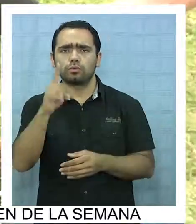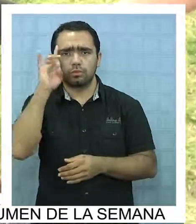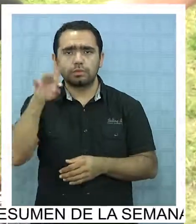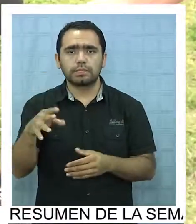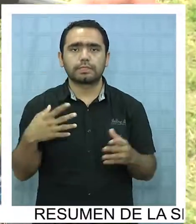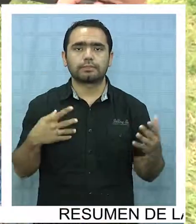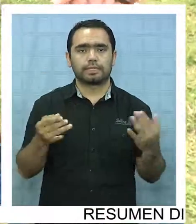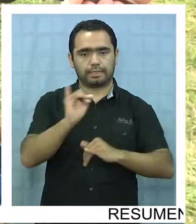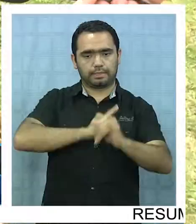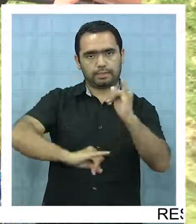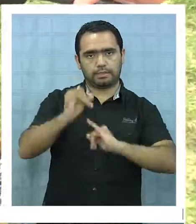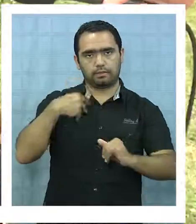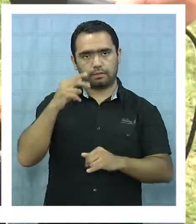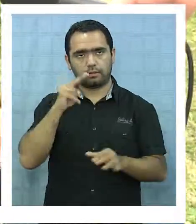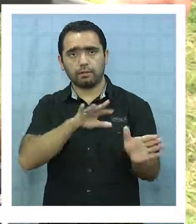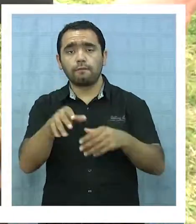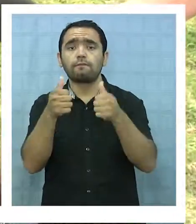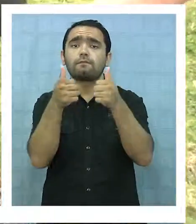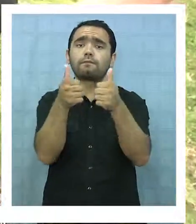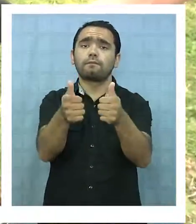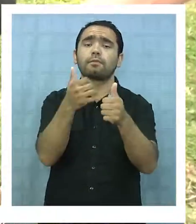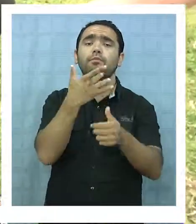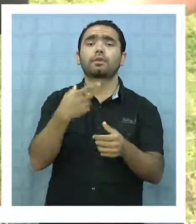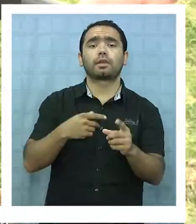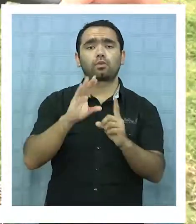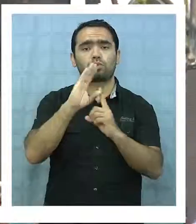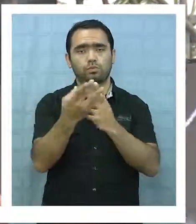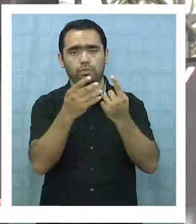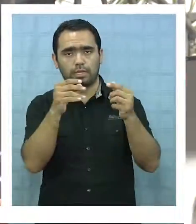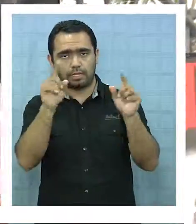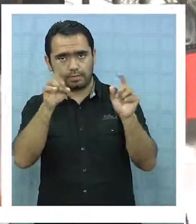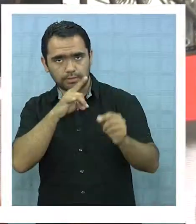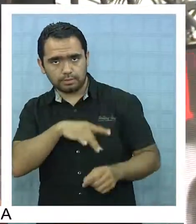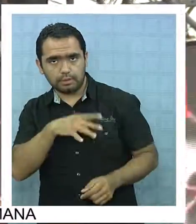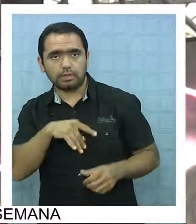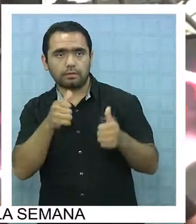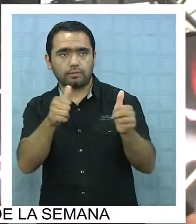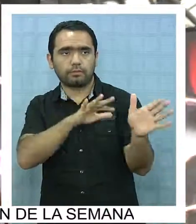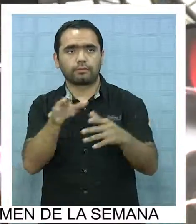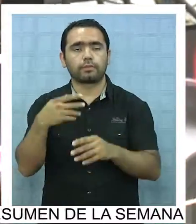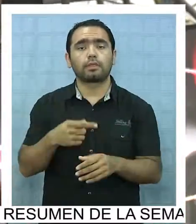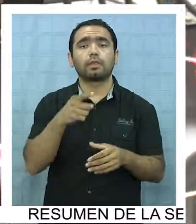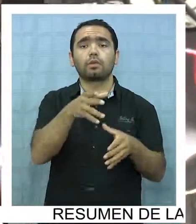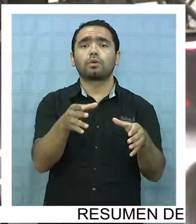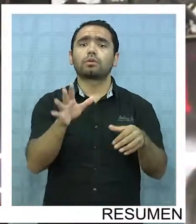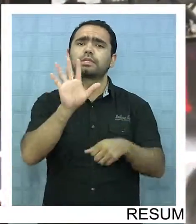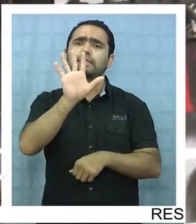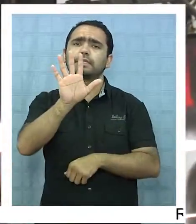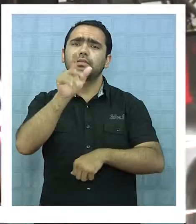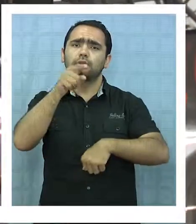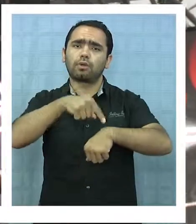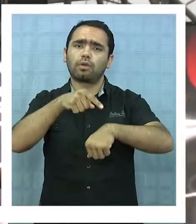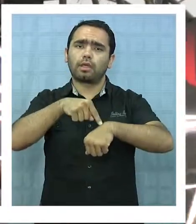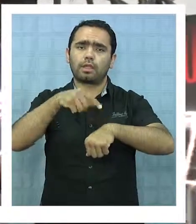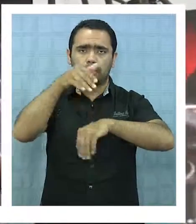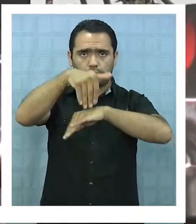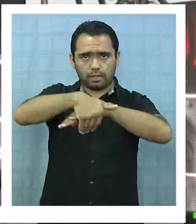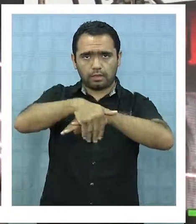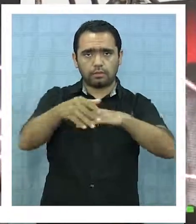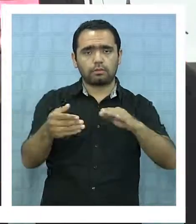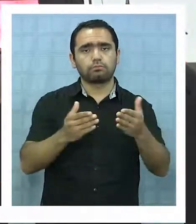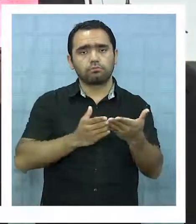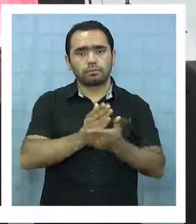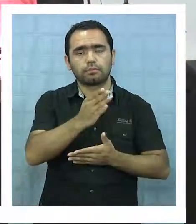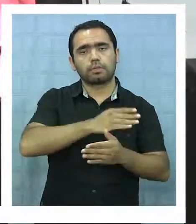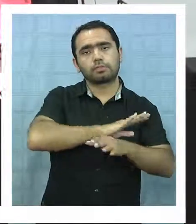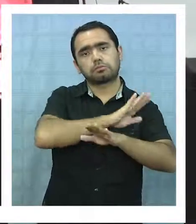bien. Bueno, rescatar la música y cultura chilena. Muy bien. El espectáculo comenzó a las 5 de la tarde y terminó cerca de las 11 de